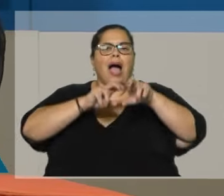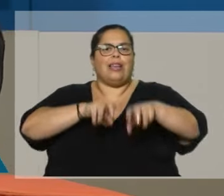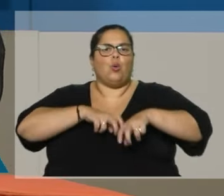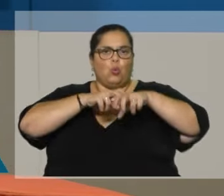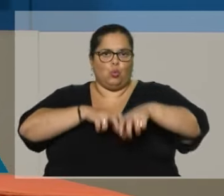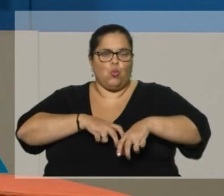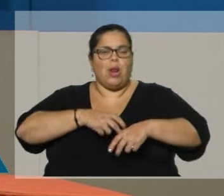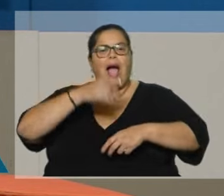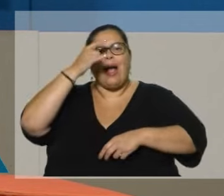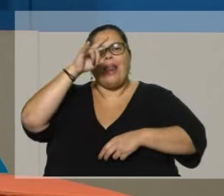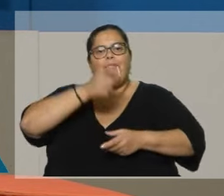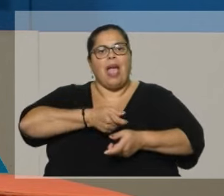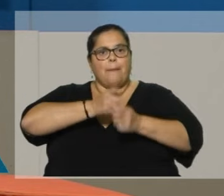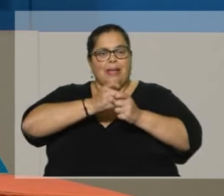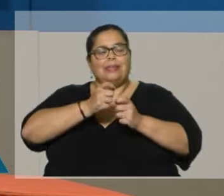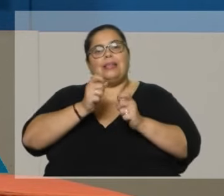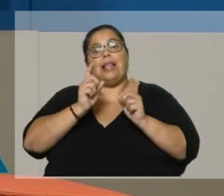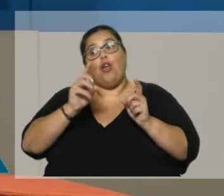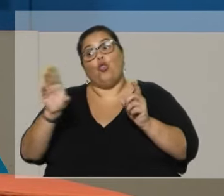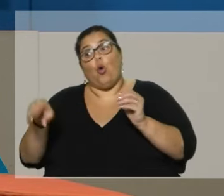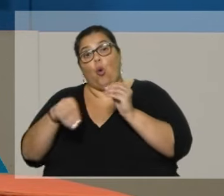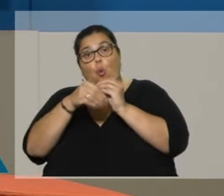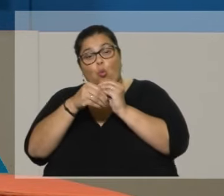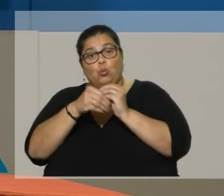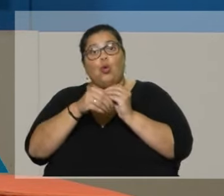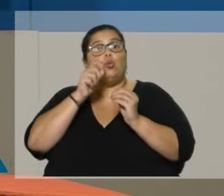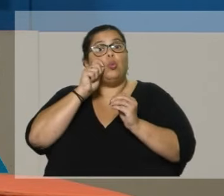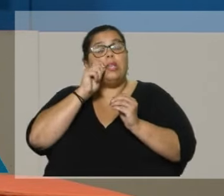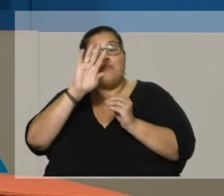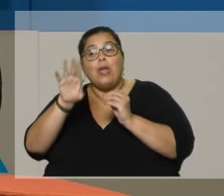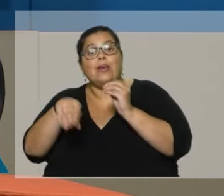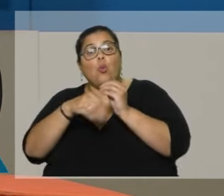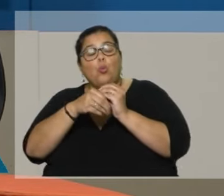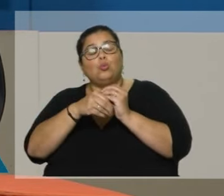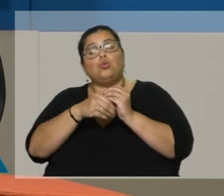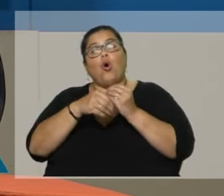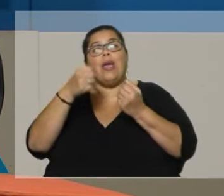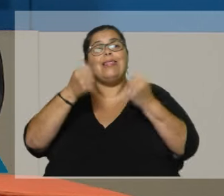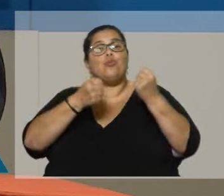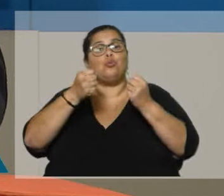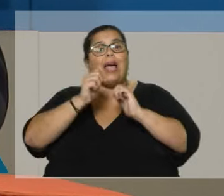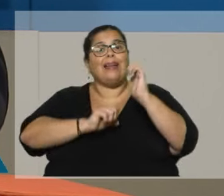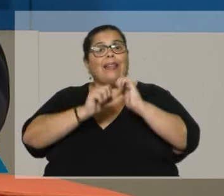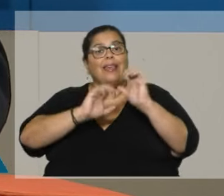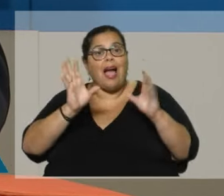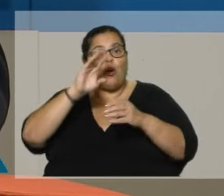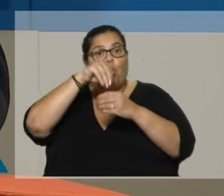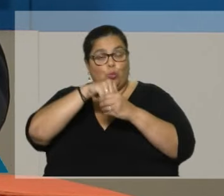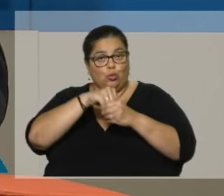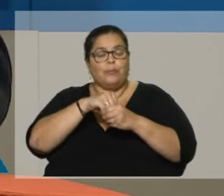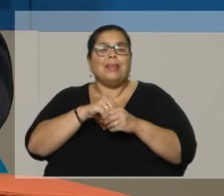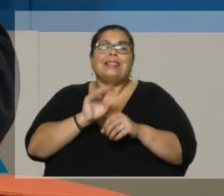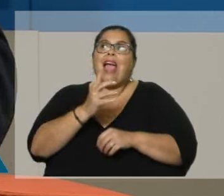Ganadería y Pesca, el ministerio de Industria y Energía y el ministerio de Turismo, esos 13 se fusionarían en un ministerio de Economía Productiva.